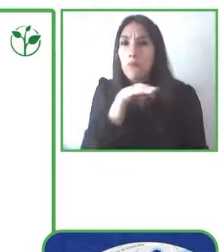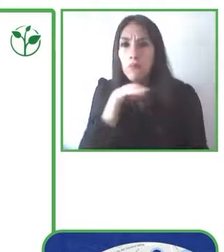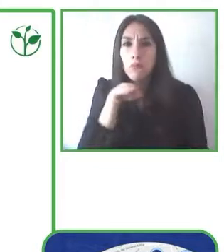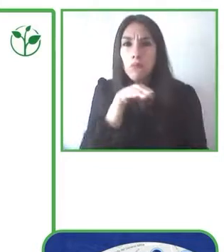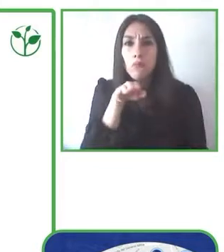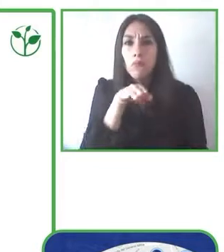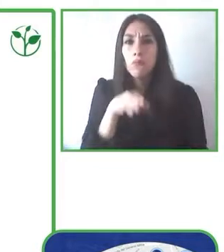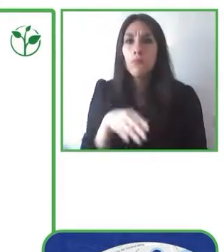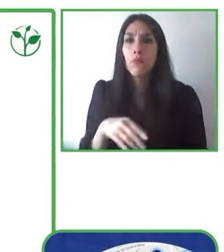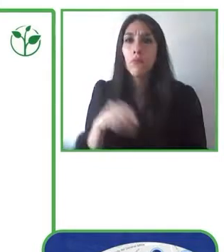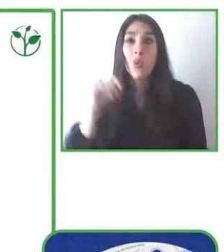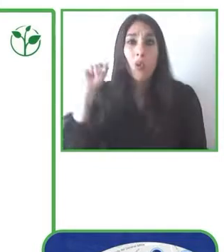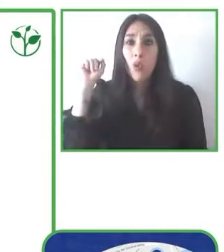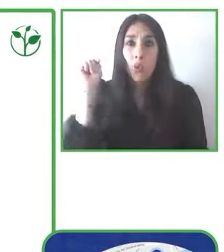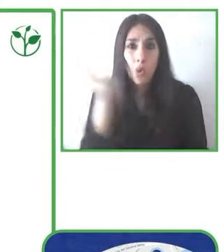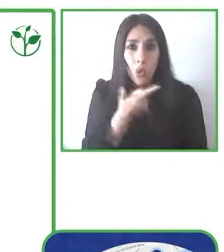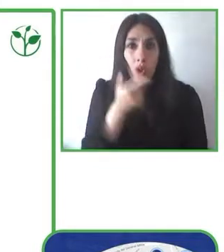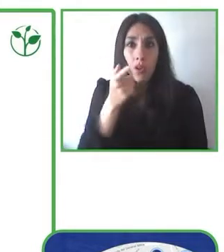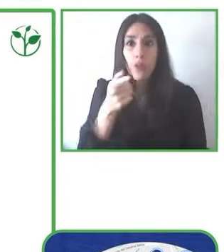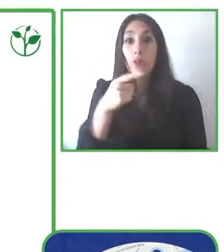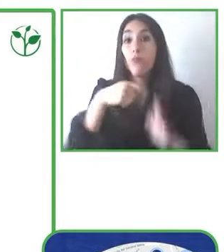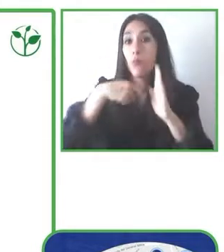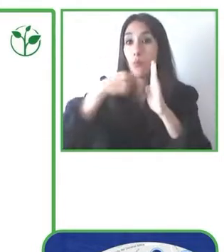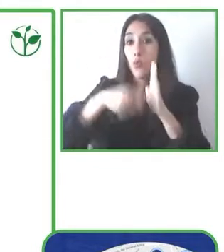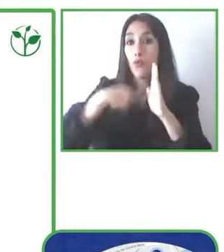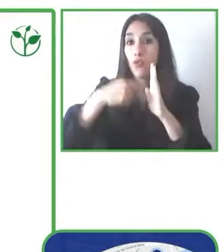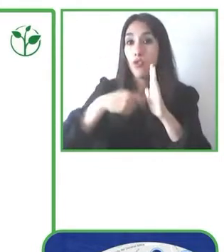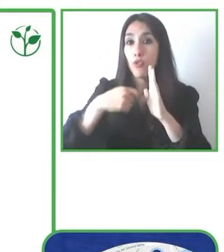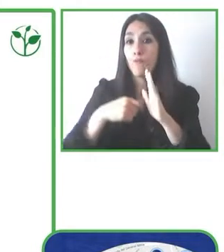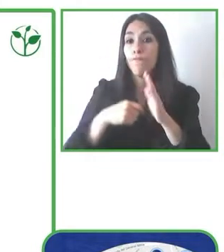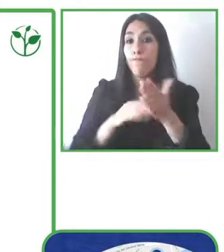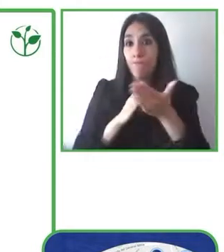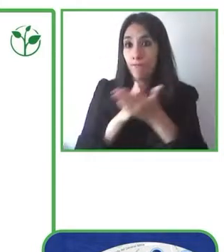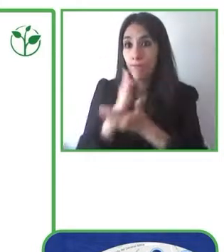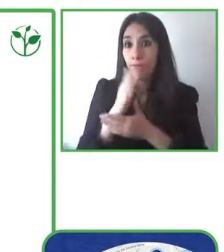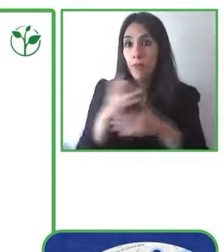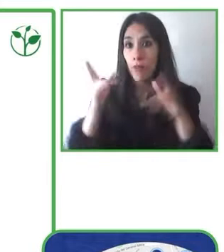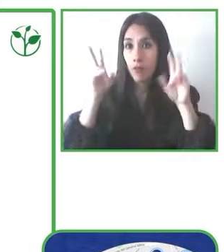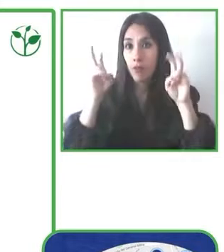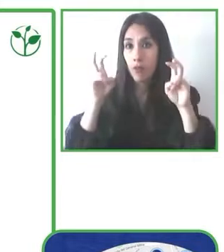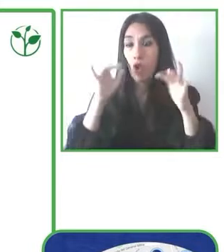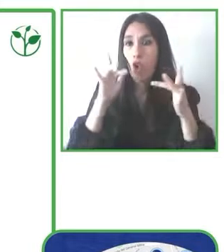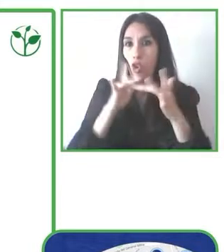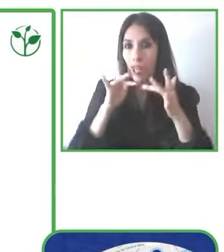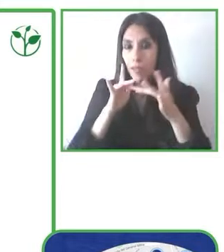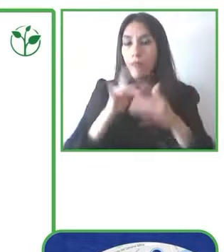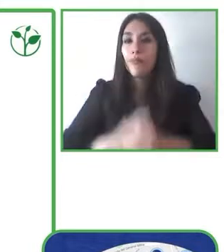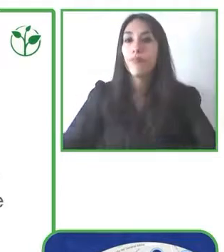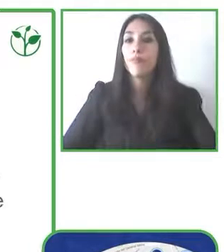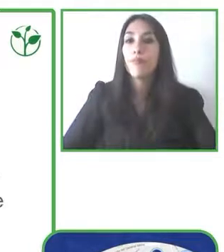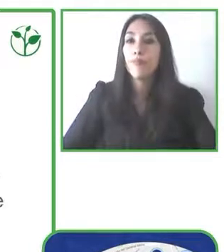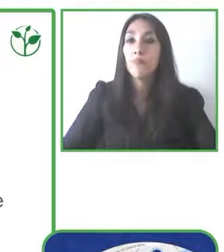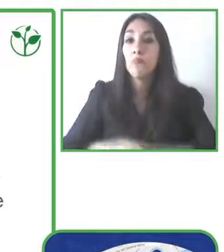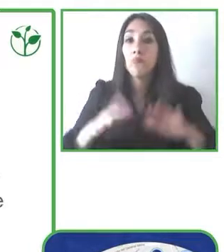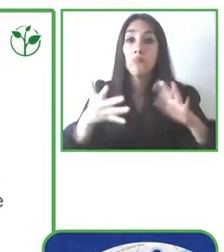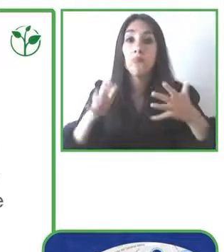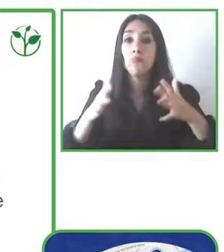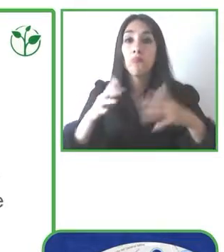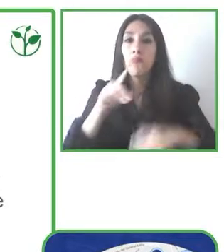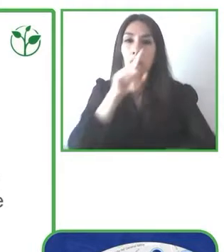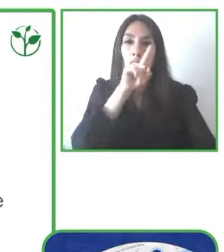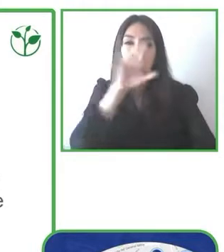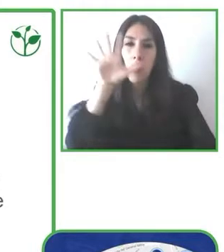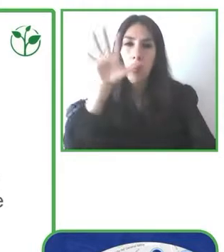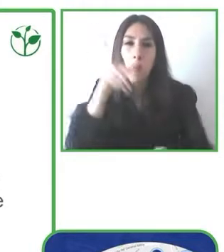exigencia personal, es un storytelling personal que comparto con más de 15 millones en toda Europa. ¿Y